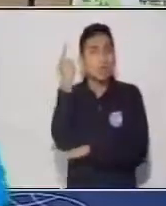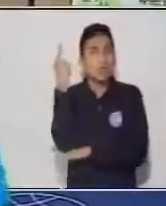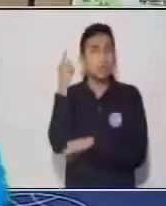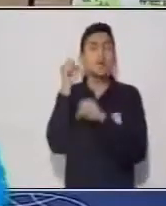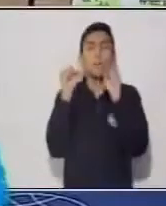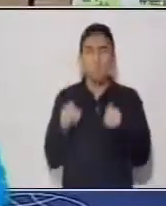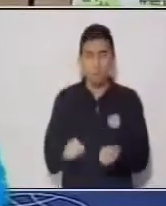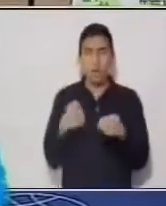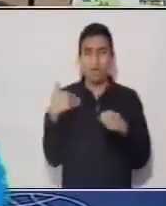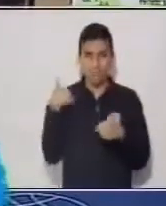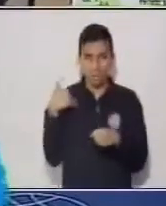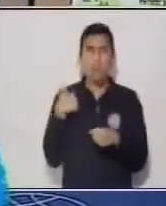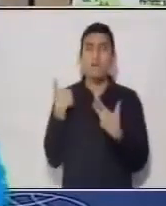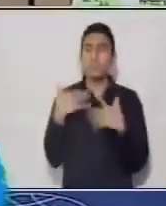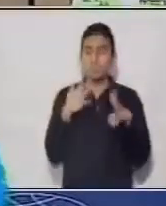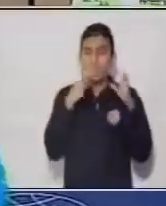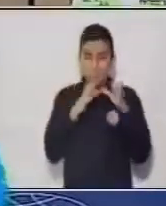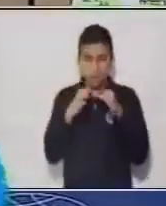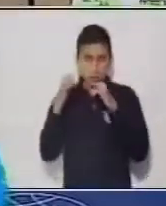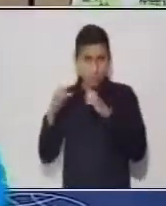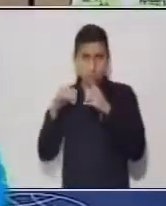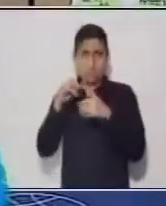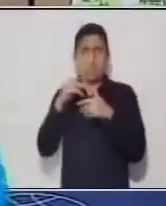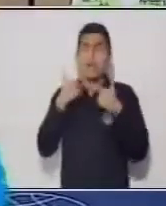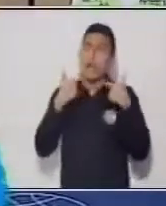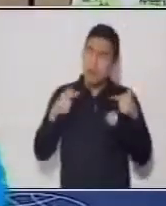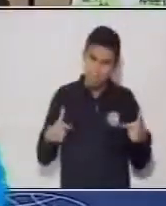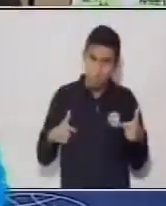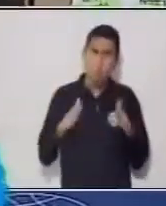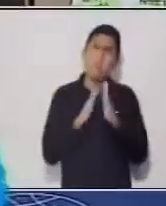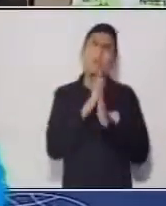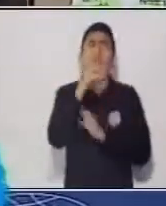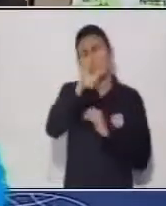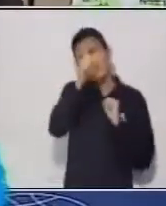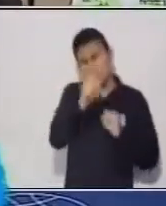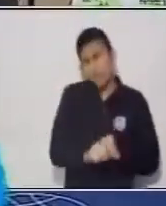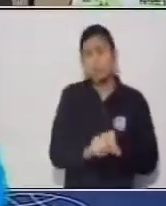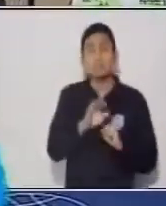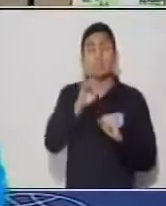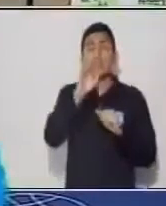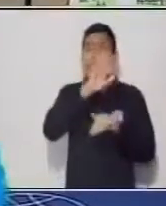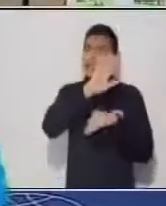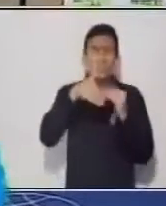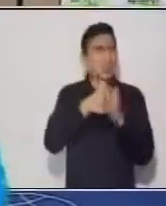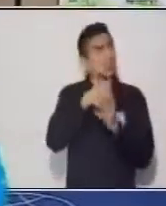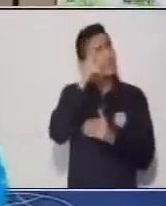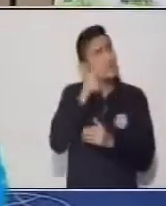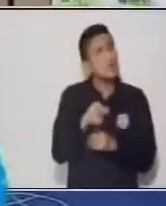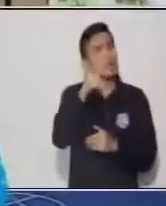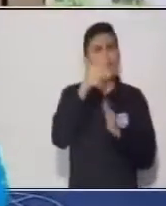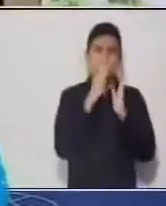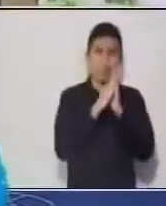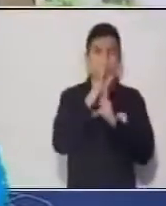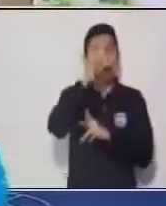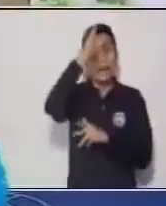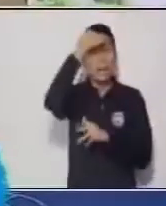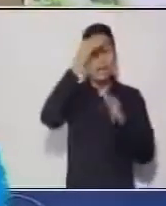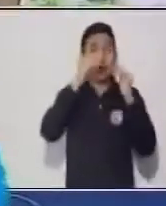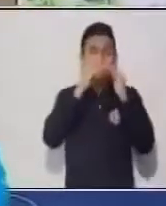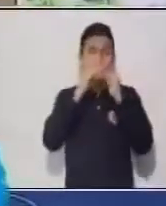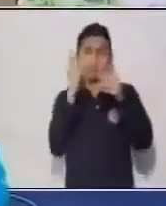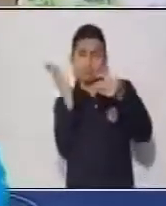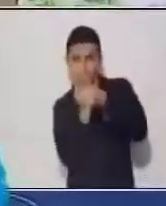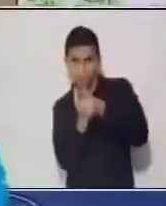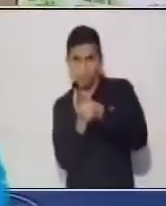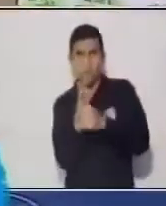establecer los registros de la lengua y los lectos ten presente de guardar tus trabajos y ejercicios en tu portafolio Aprenda en Casa ¿qué